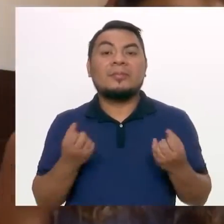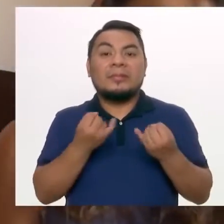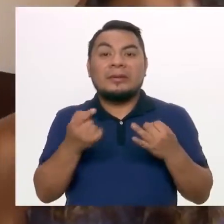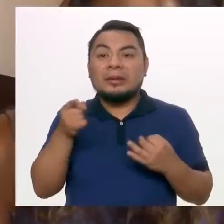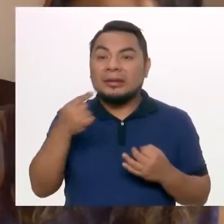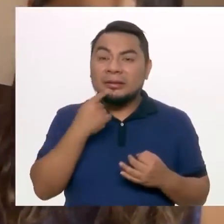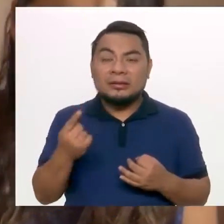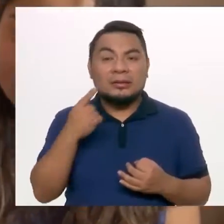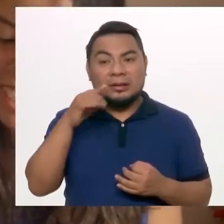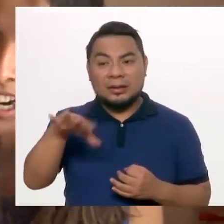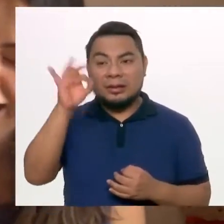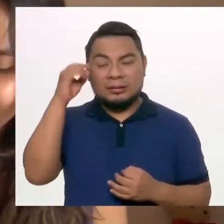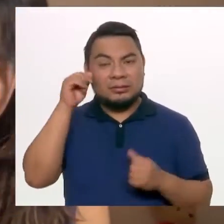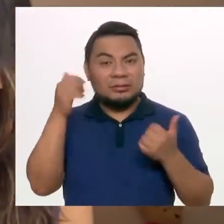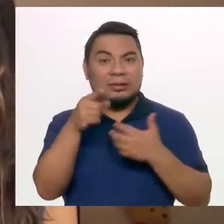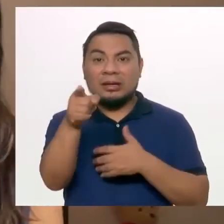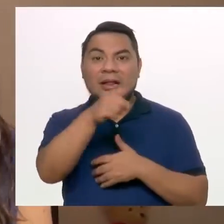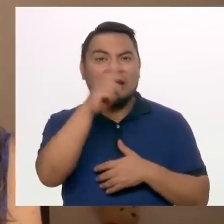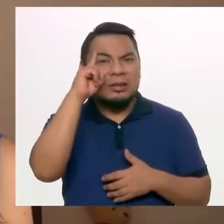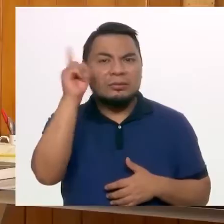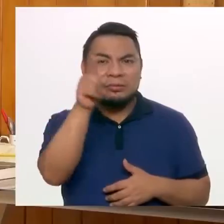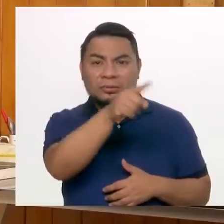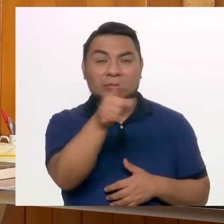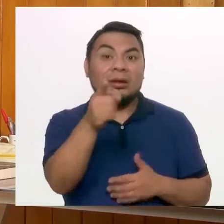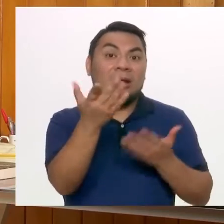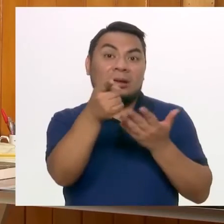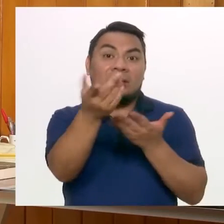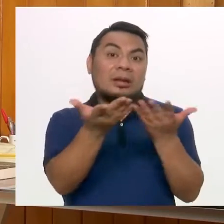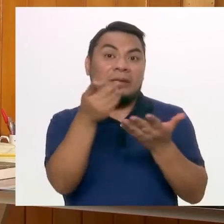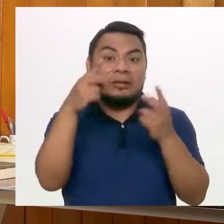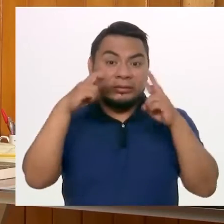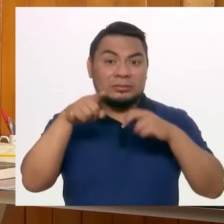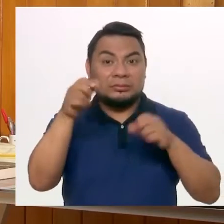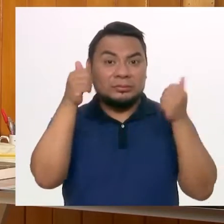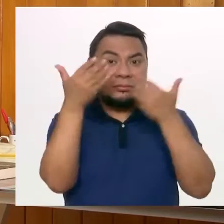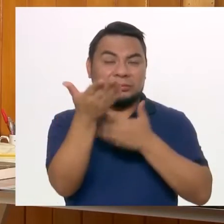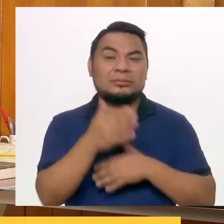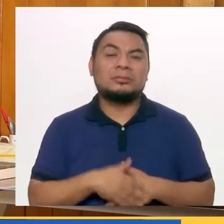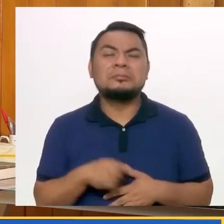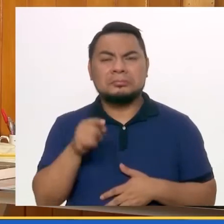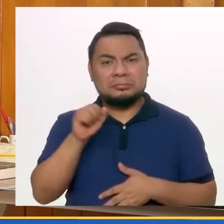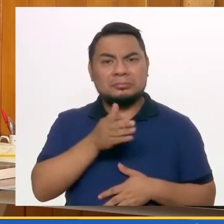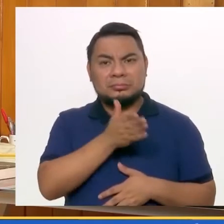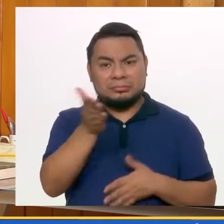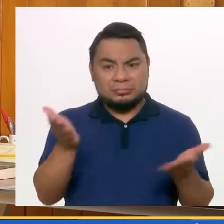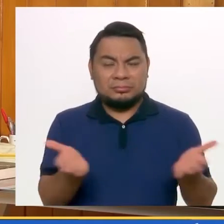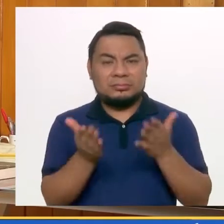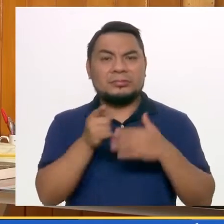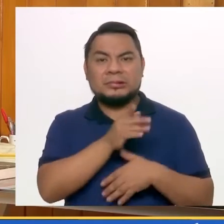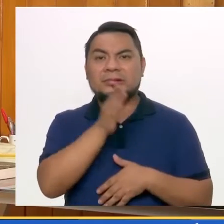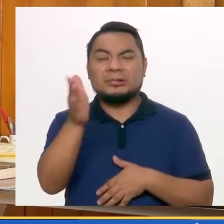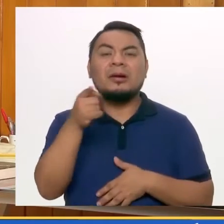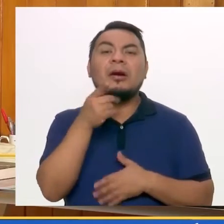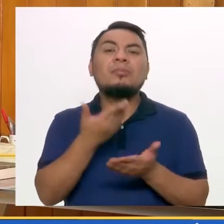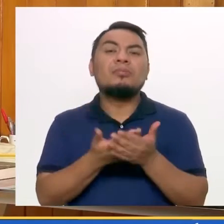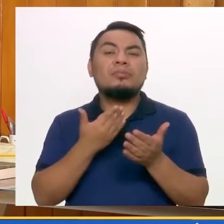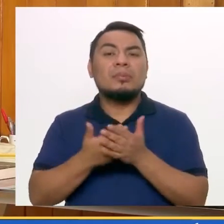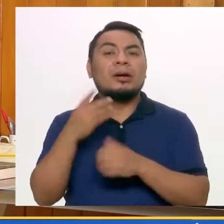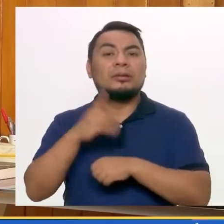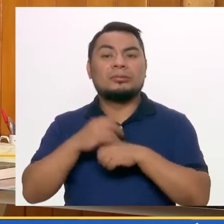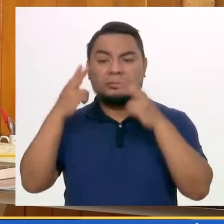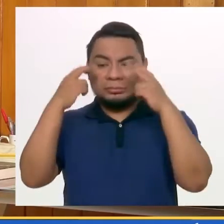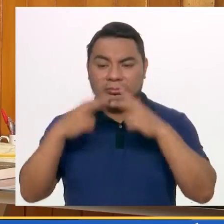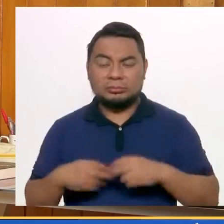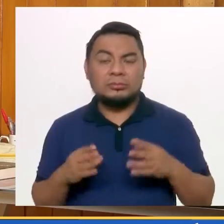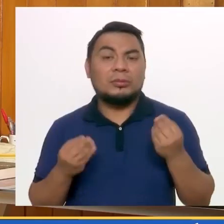Si es que aún no consiguen su diagnóstico y creen que pueden estar dentro del espectro, les animaría a ir a hacer